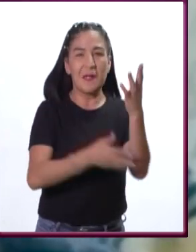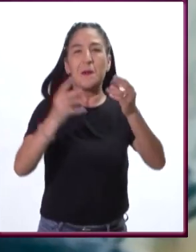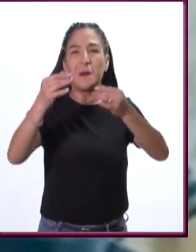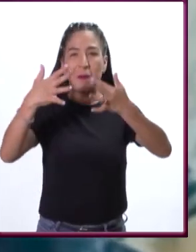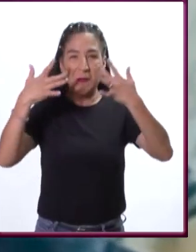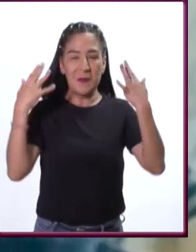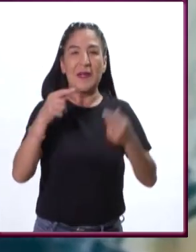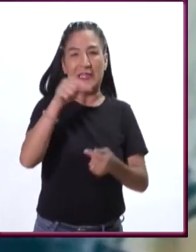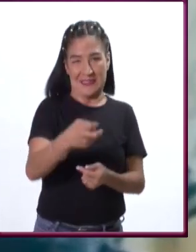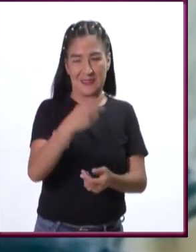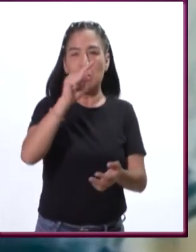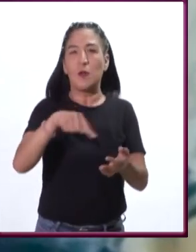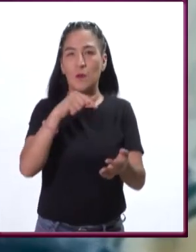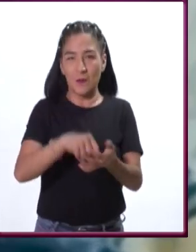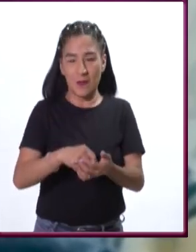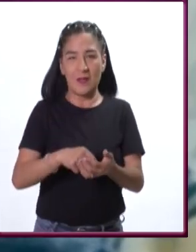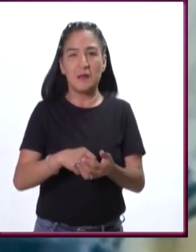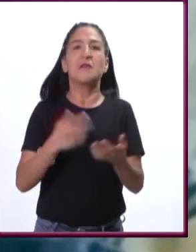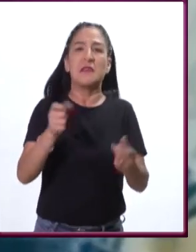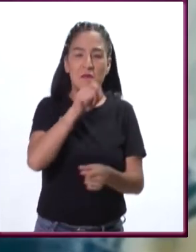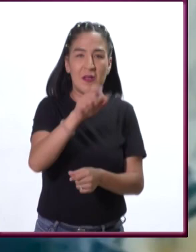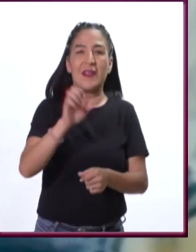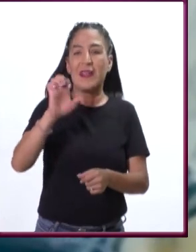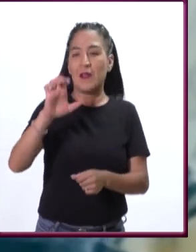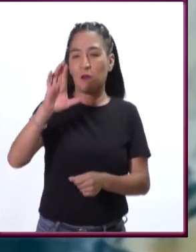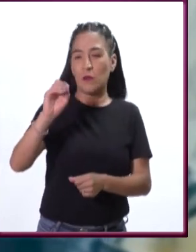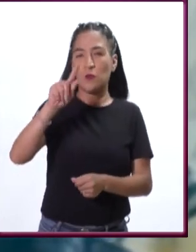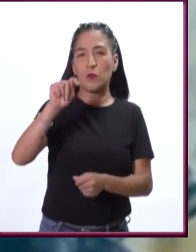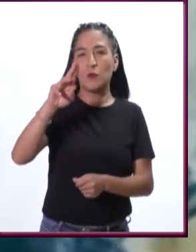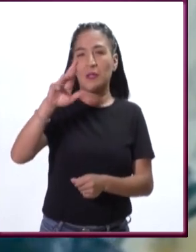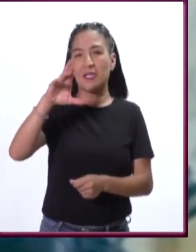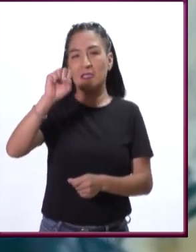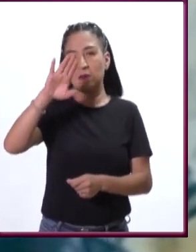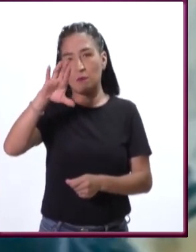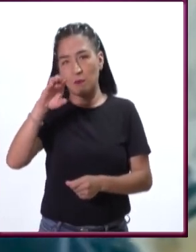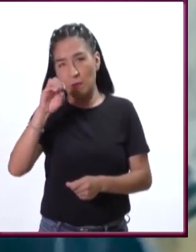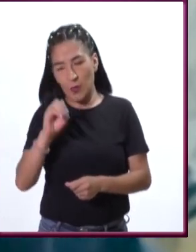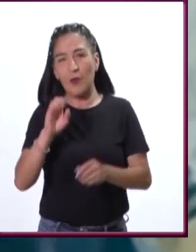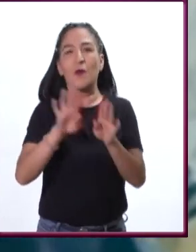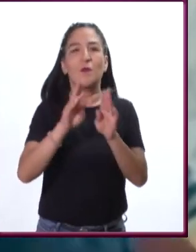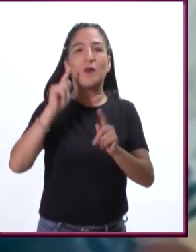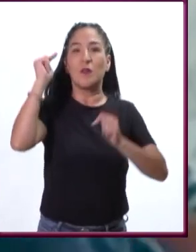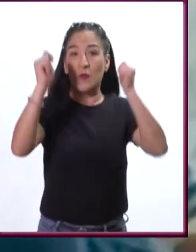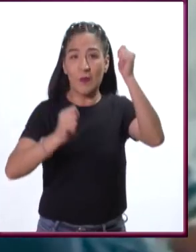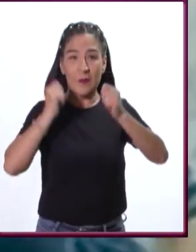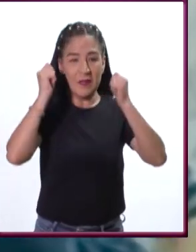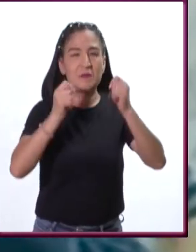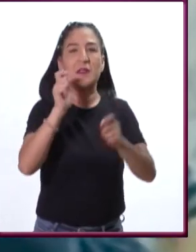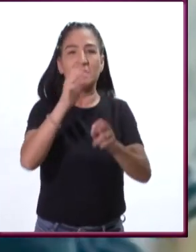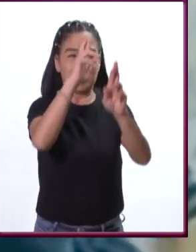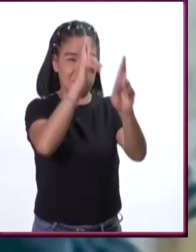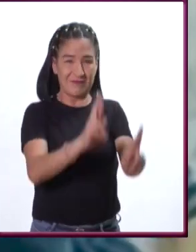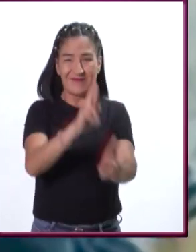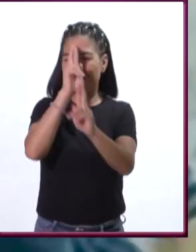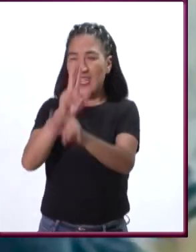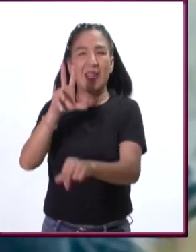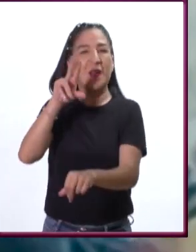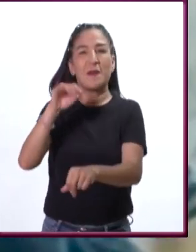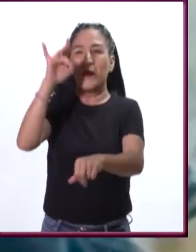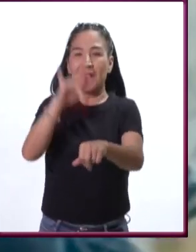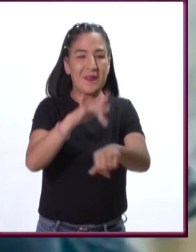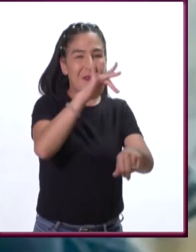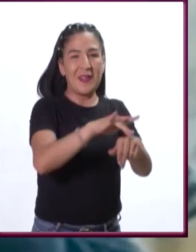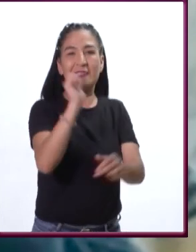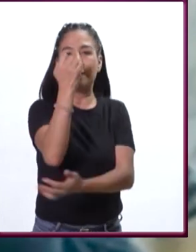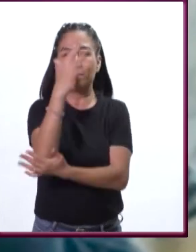esta zona. Tenemos otros casos de ecoturismo en donde la gente ha decidido no tocar sus bosques y